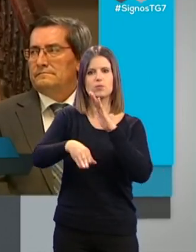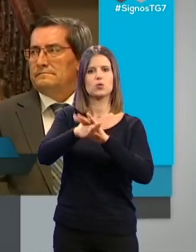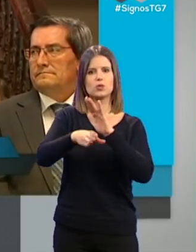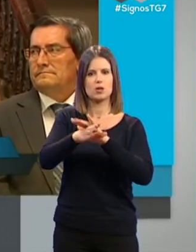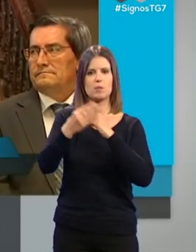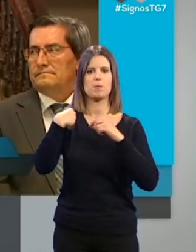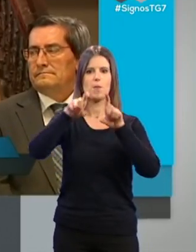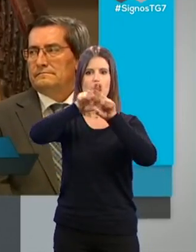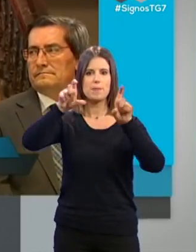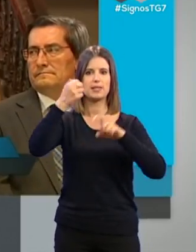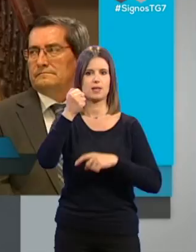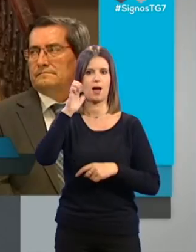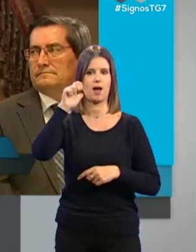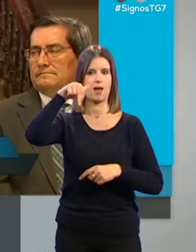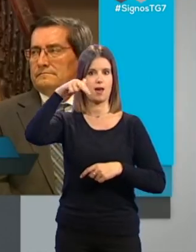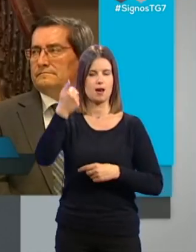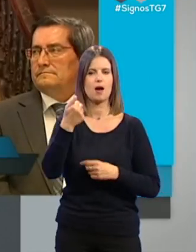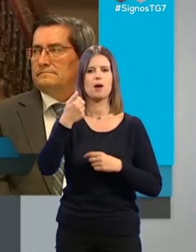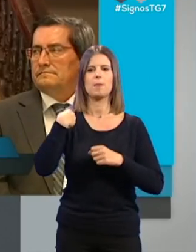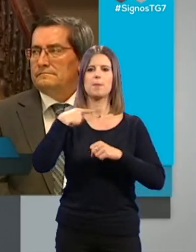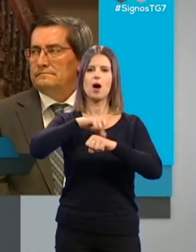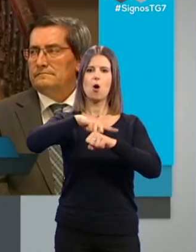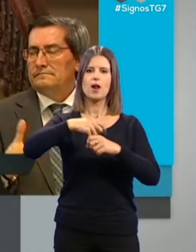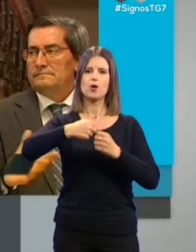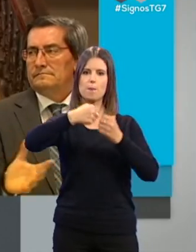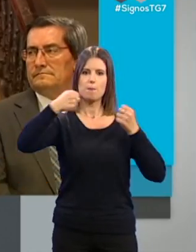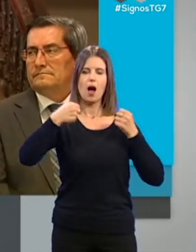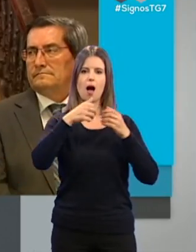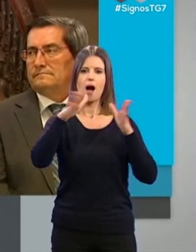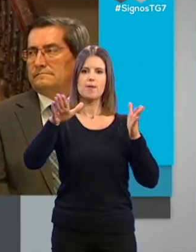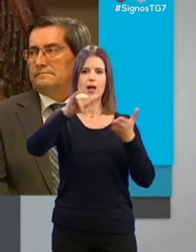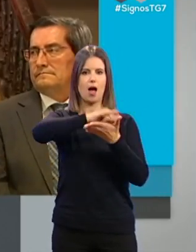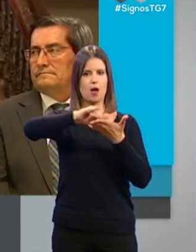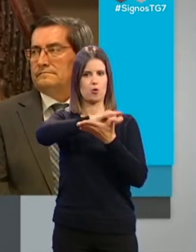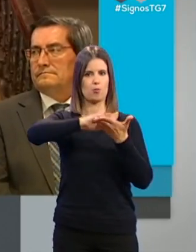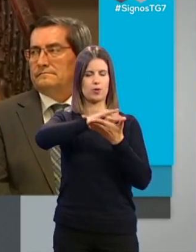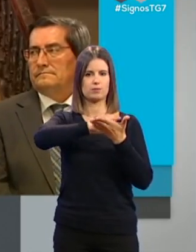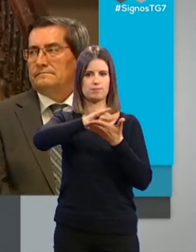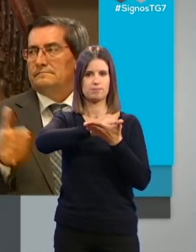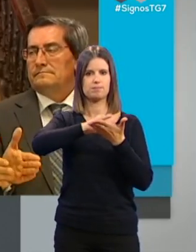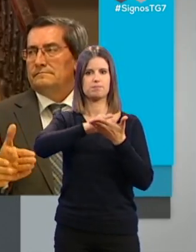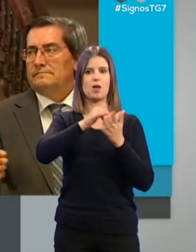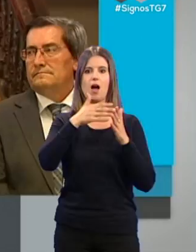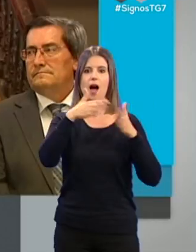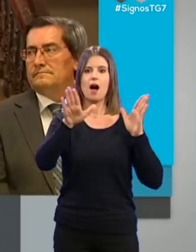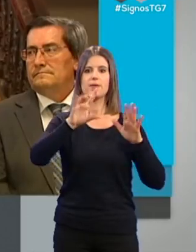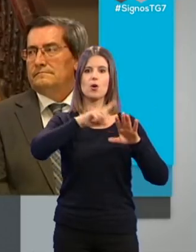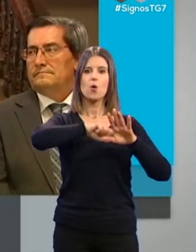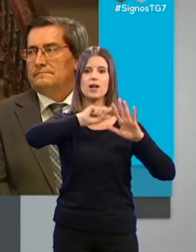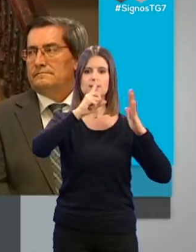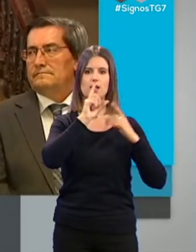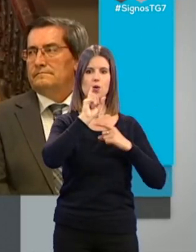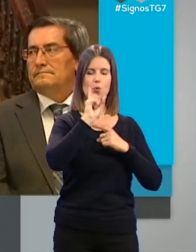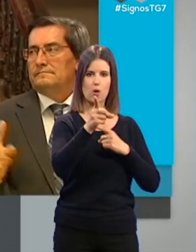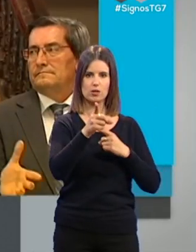a AENA para que amplíe el horario de apertura del aeropuerto, que se abra a las 6 y cuarto, nos sumamos